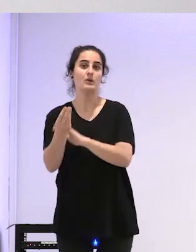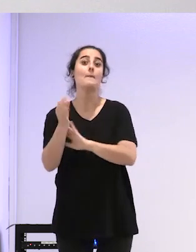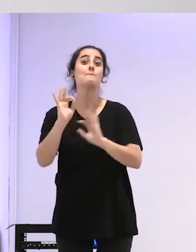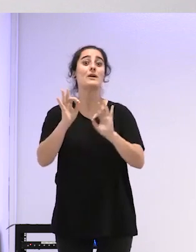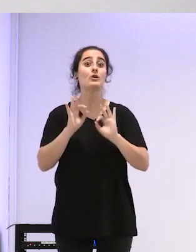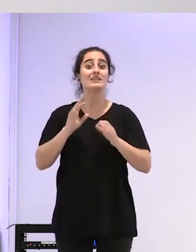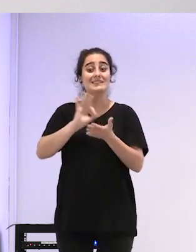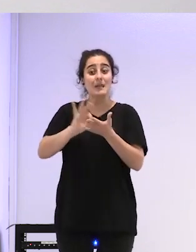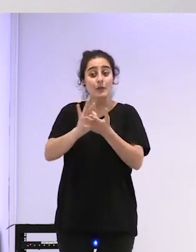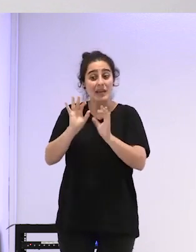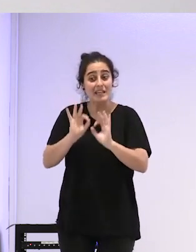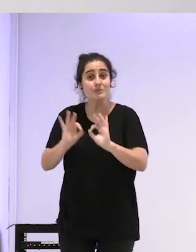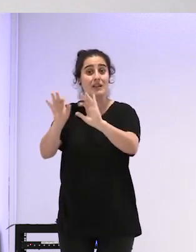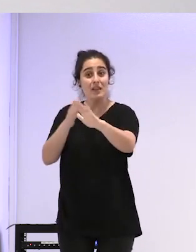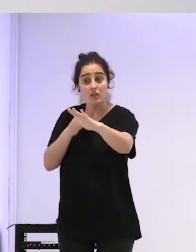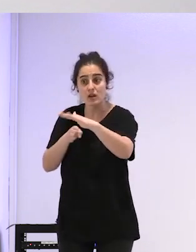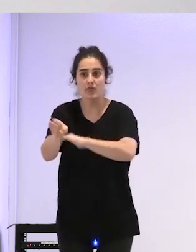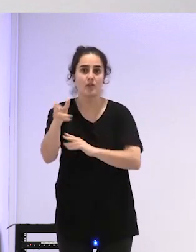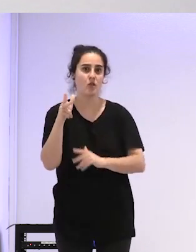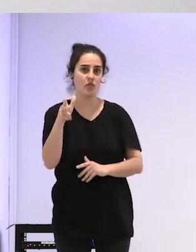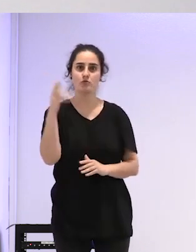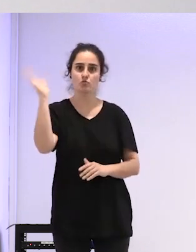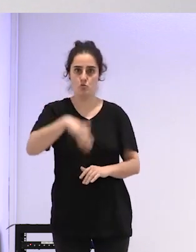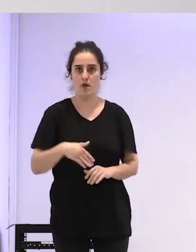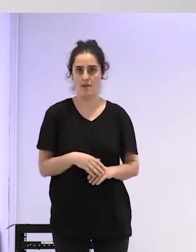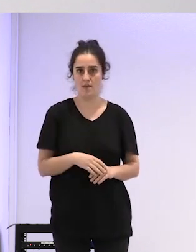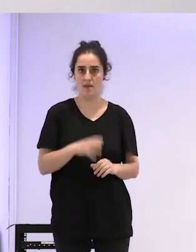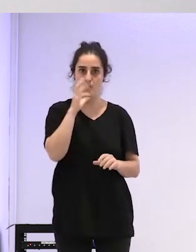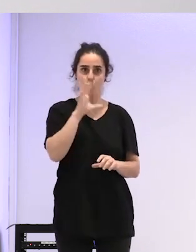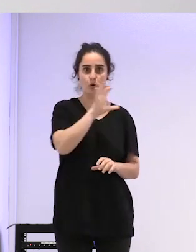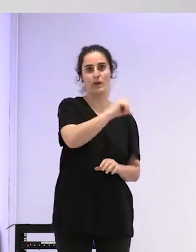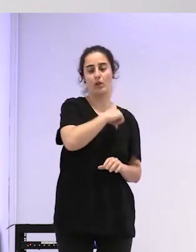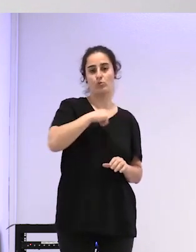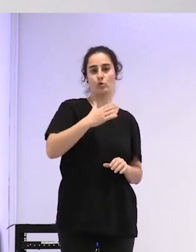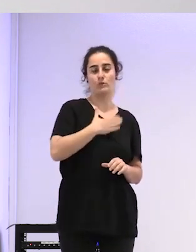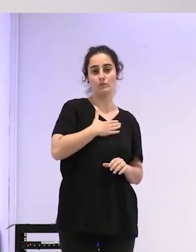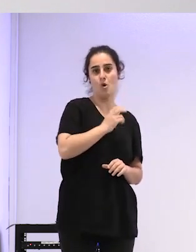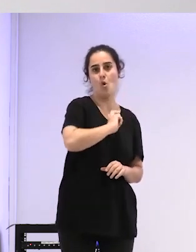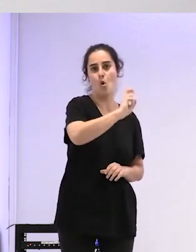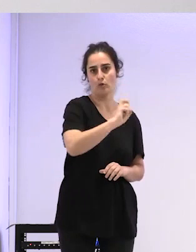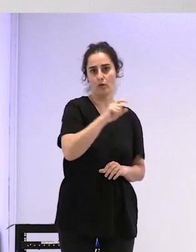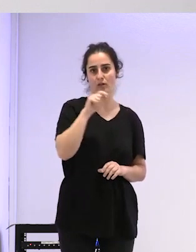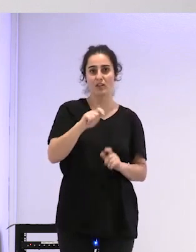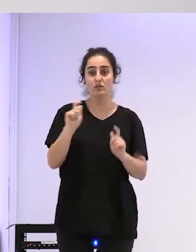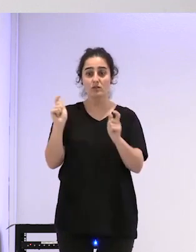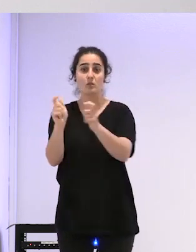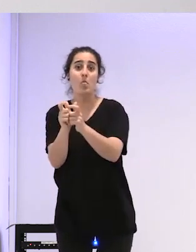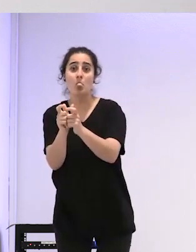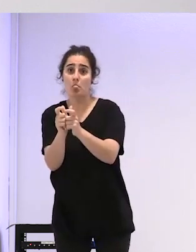y ahí tenemos un problema y no es un número reducido